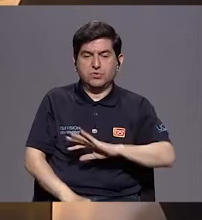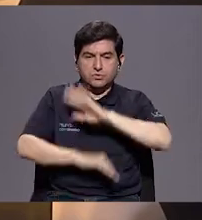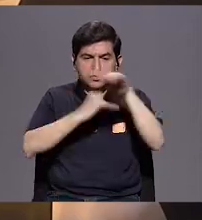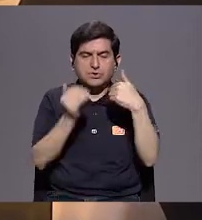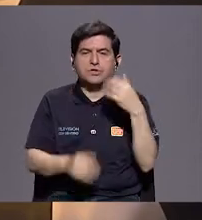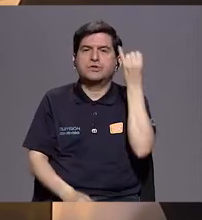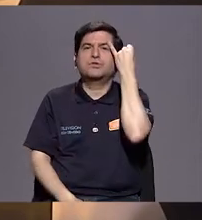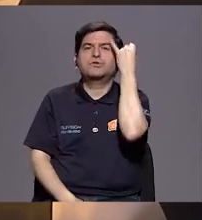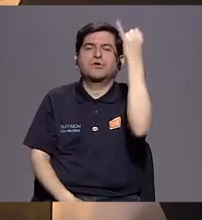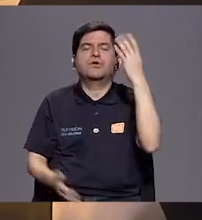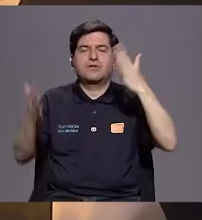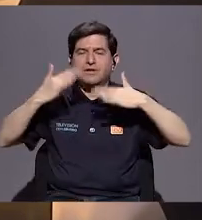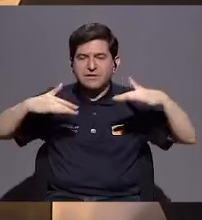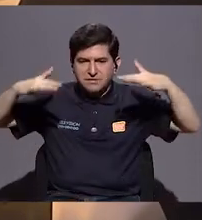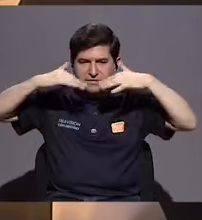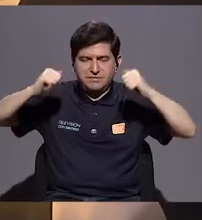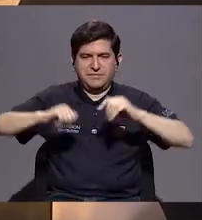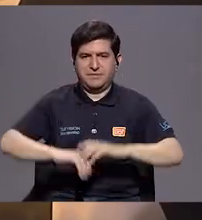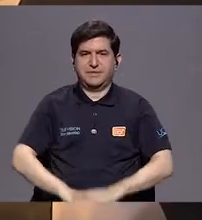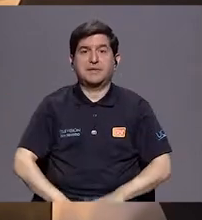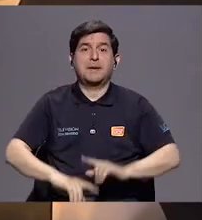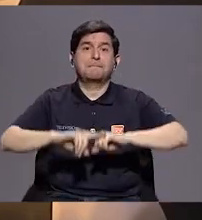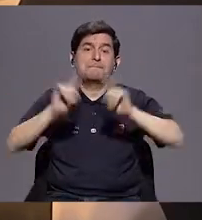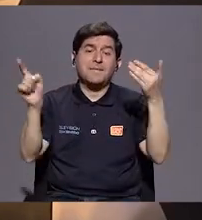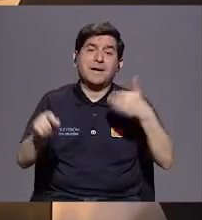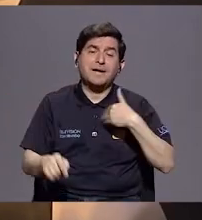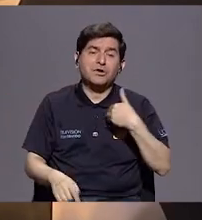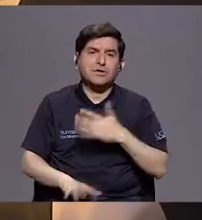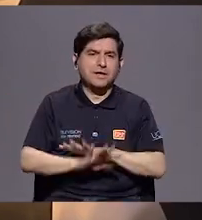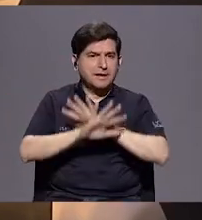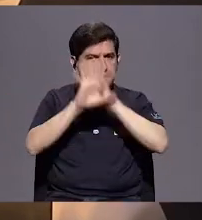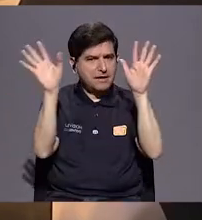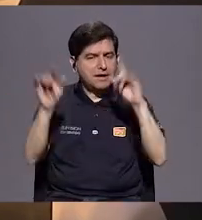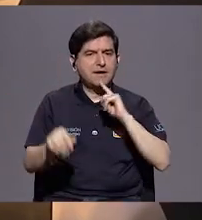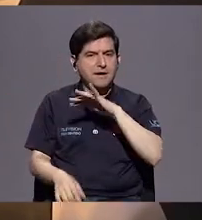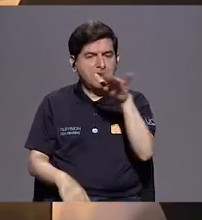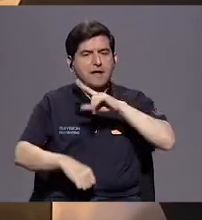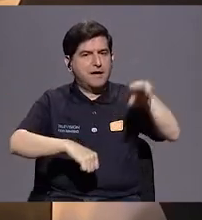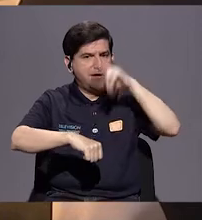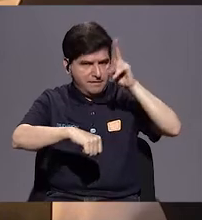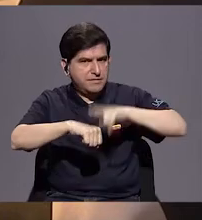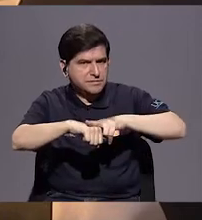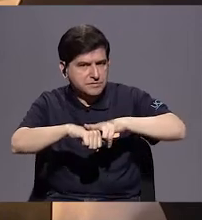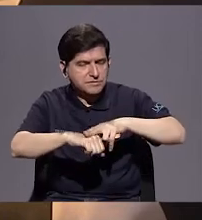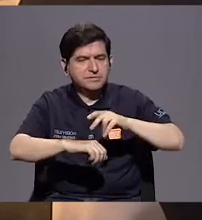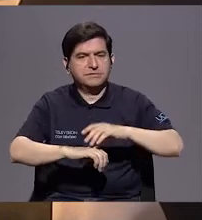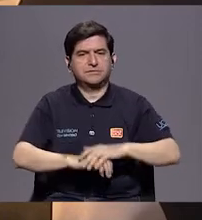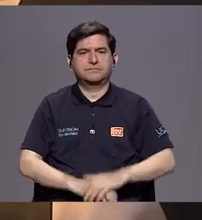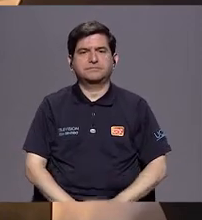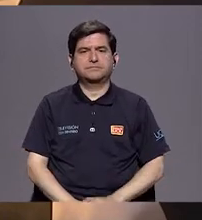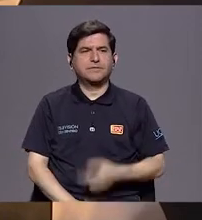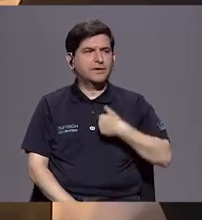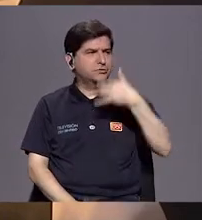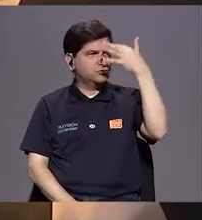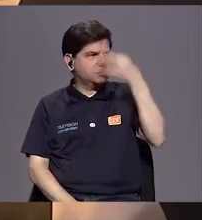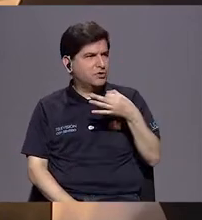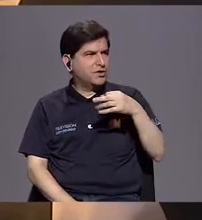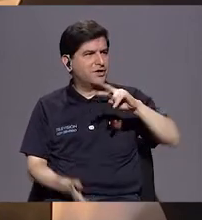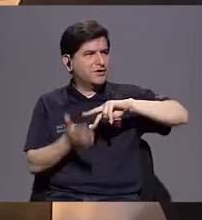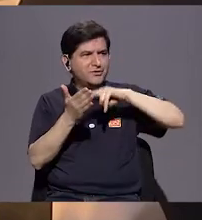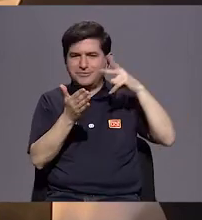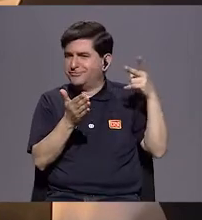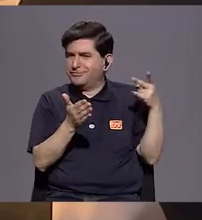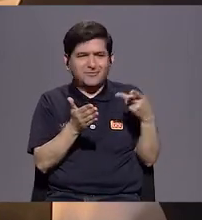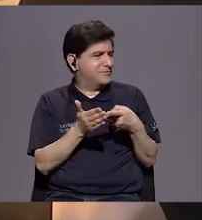todo ese concepto ambiental, ¿verdad? Pero tenemos que ser muy claros a las realidades nacionales. Entonces, para mí no es,